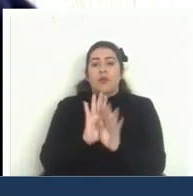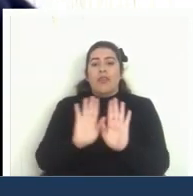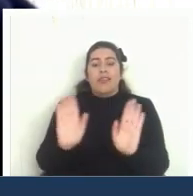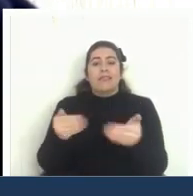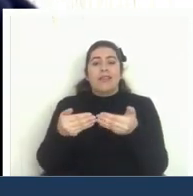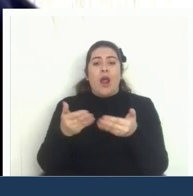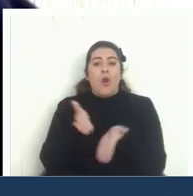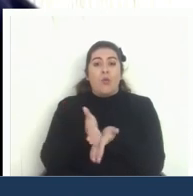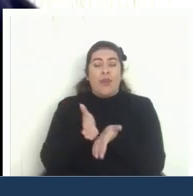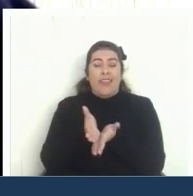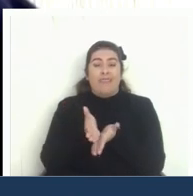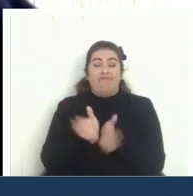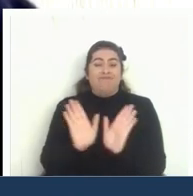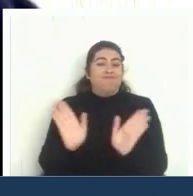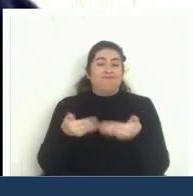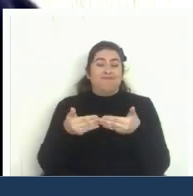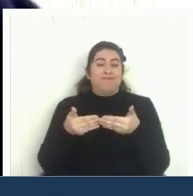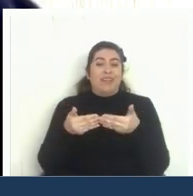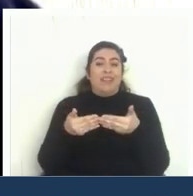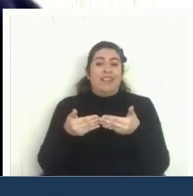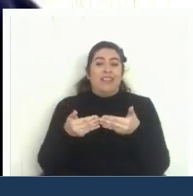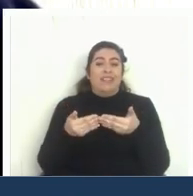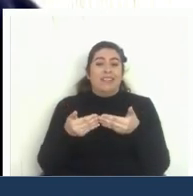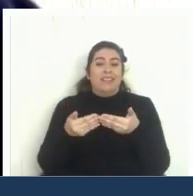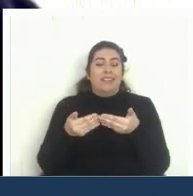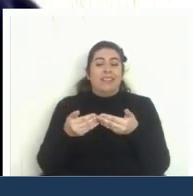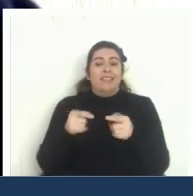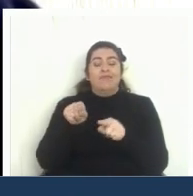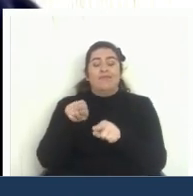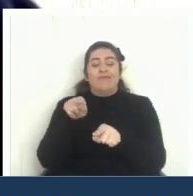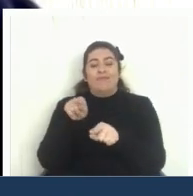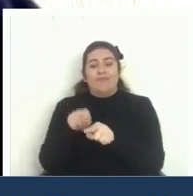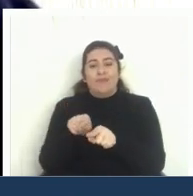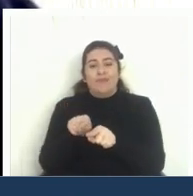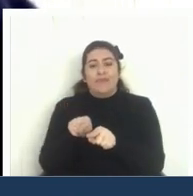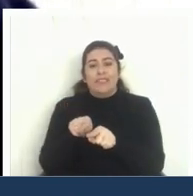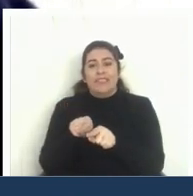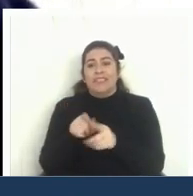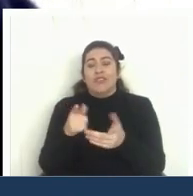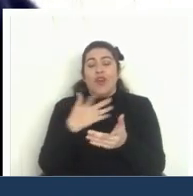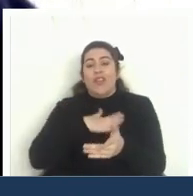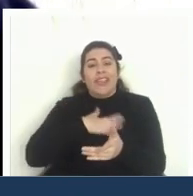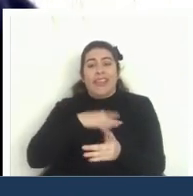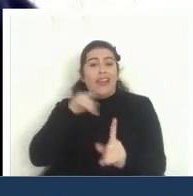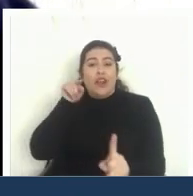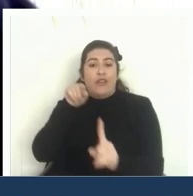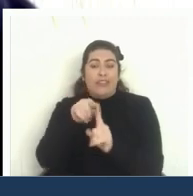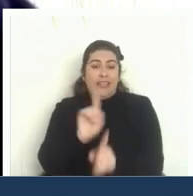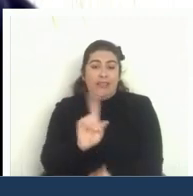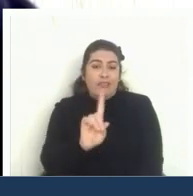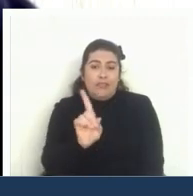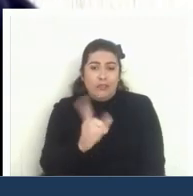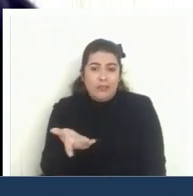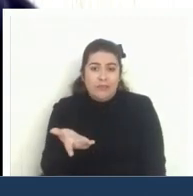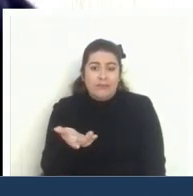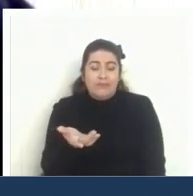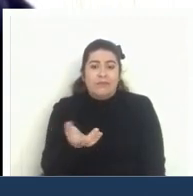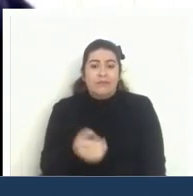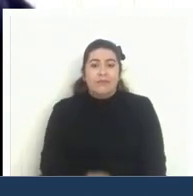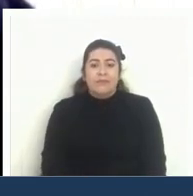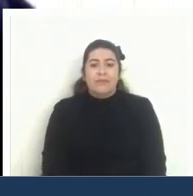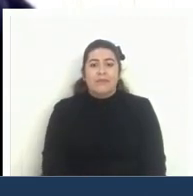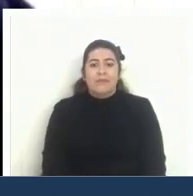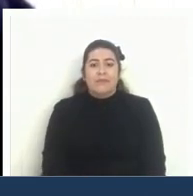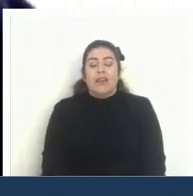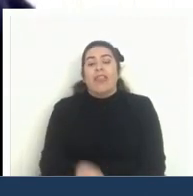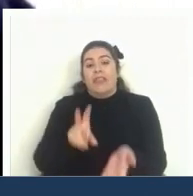evidentemente que el cierre de una escuela es algo que nadie persigue en sí mismo y yo creo que efectivamente